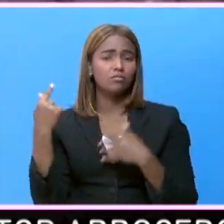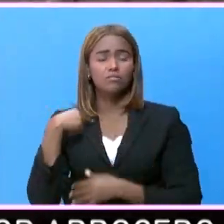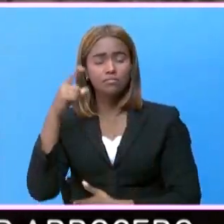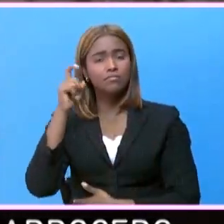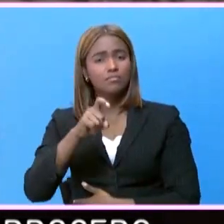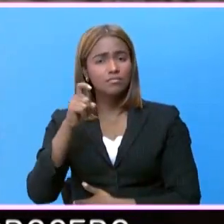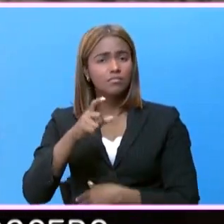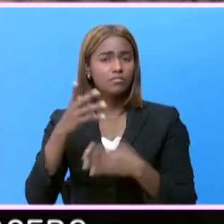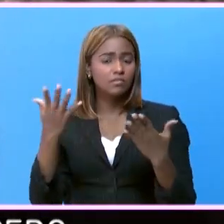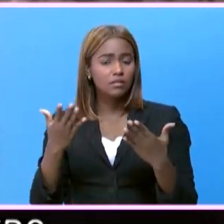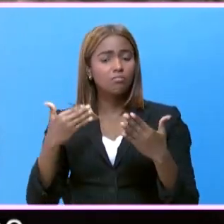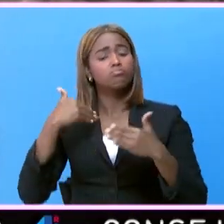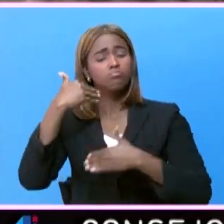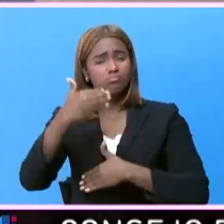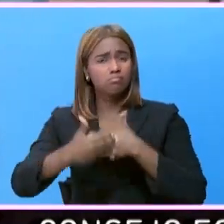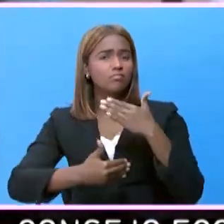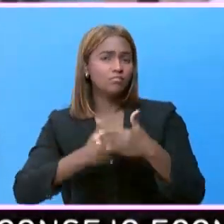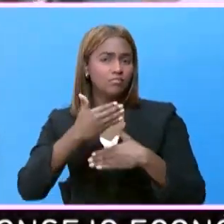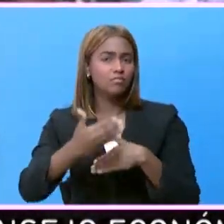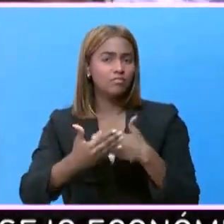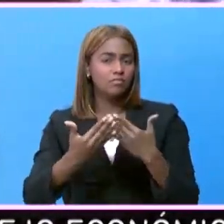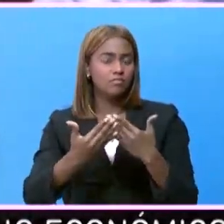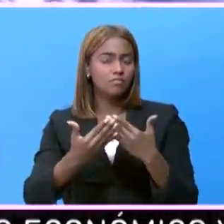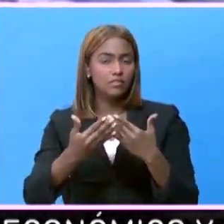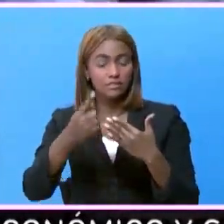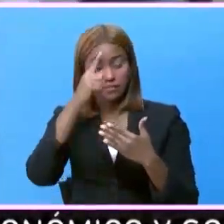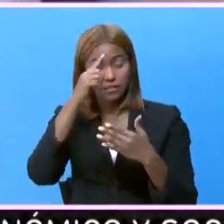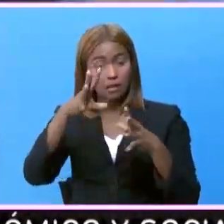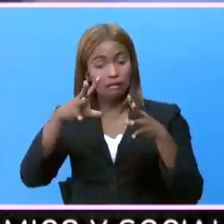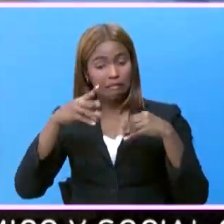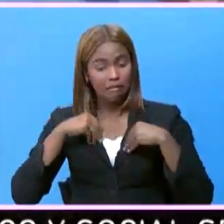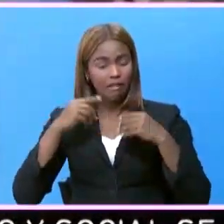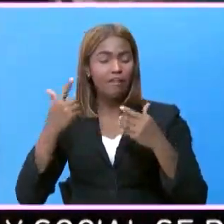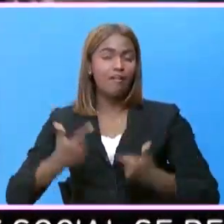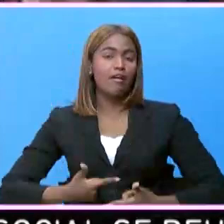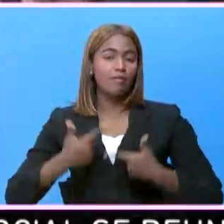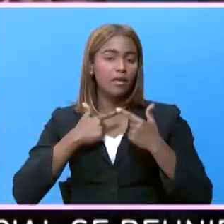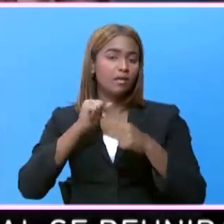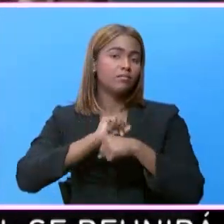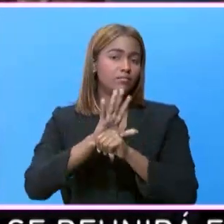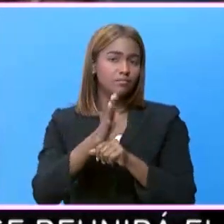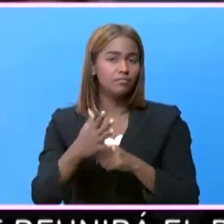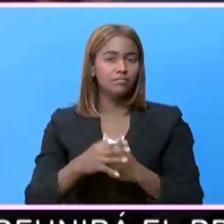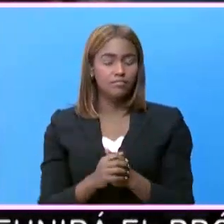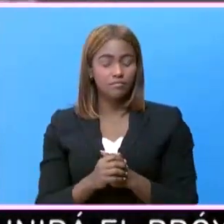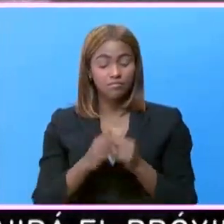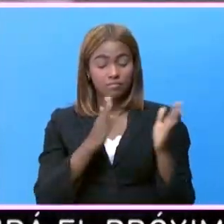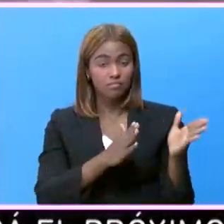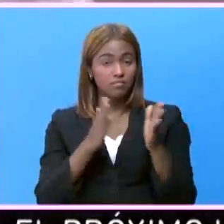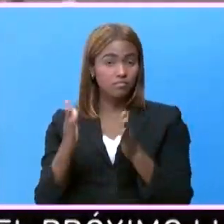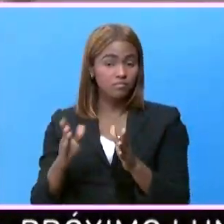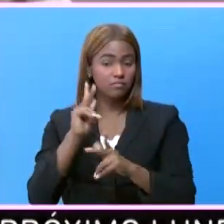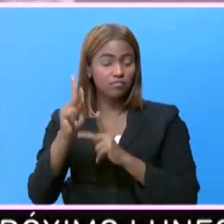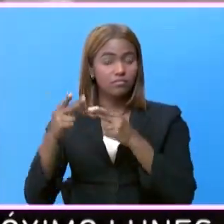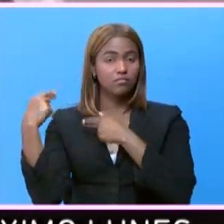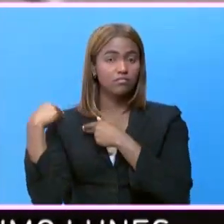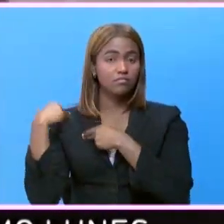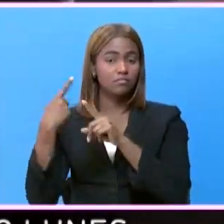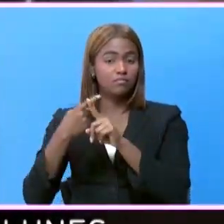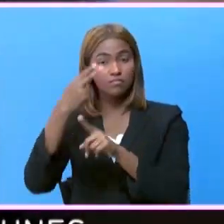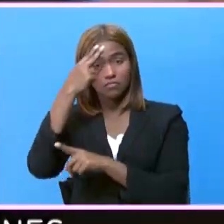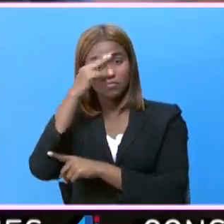que echar hacia adelante, adaptarnos a vivir con el COVID-19. Por otro lado, las autoridades